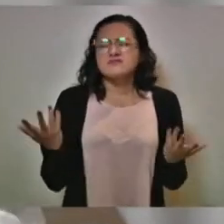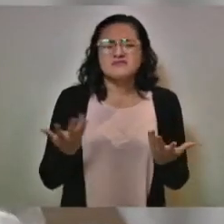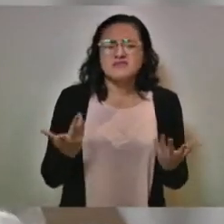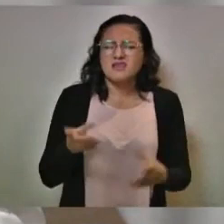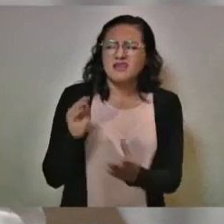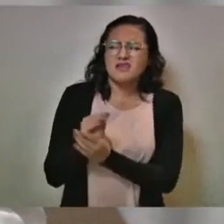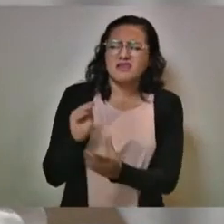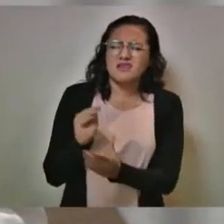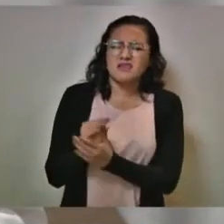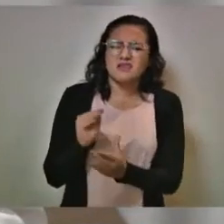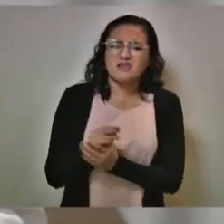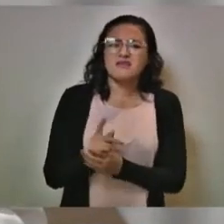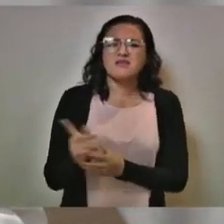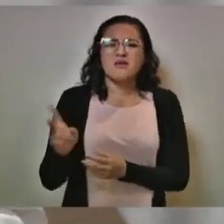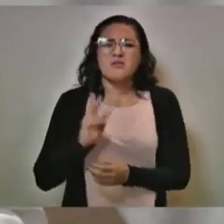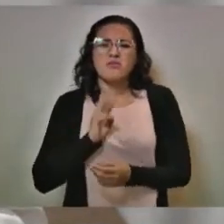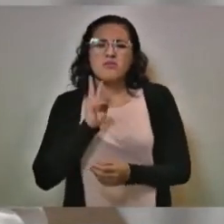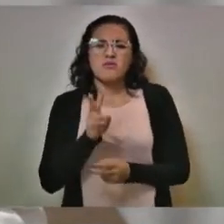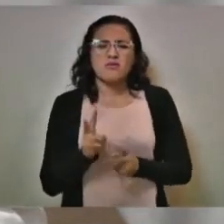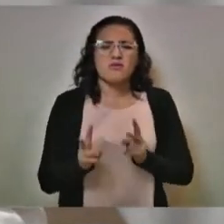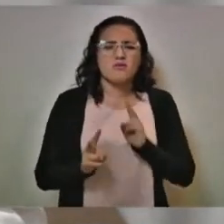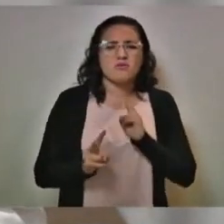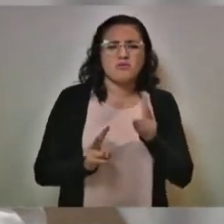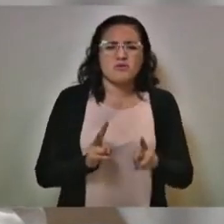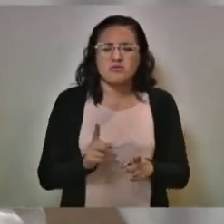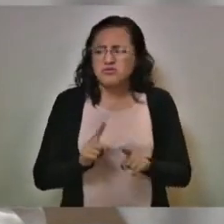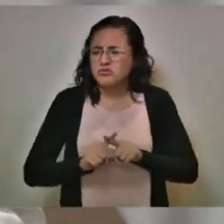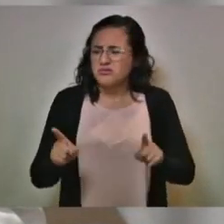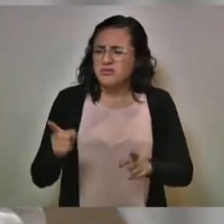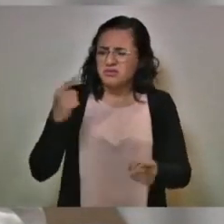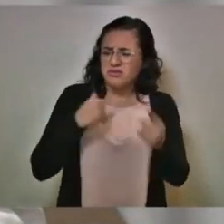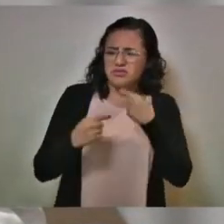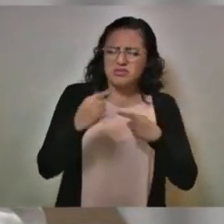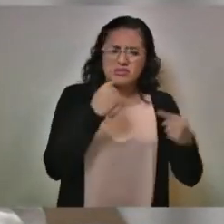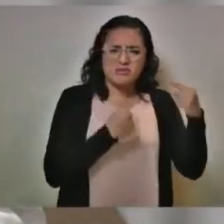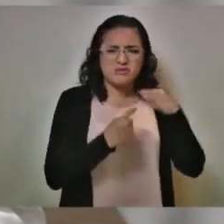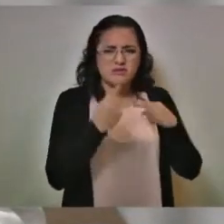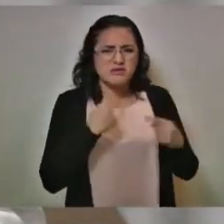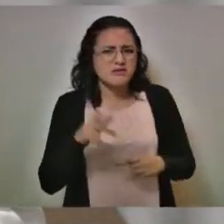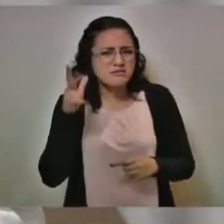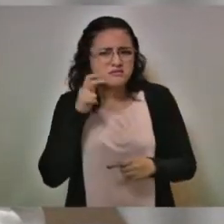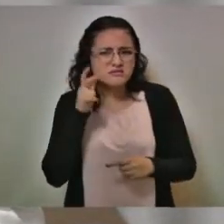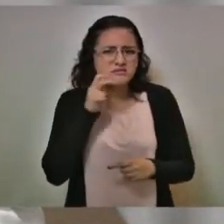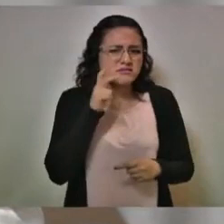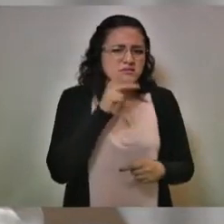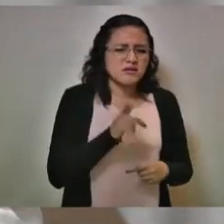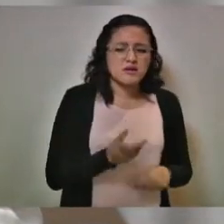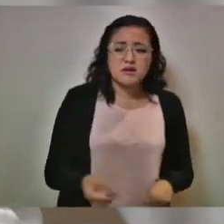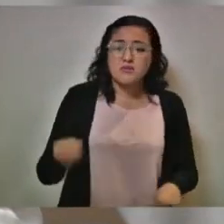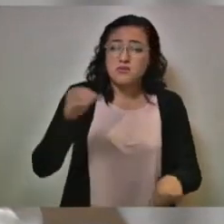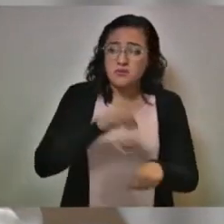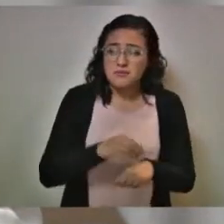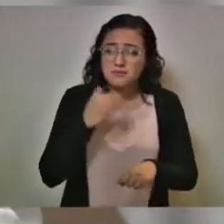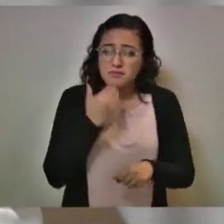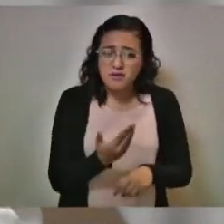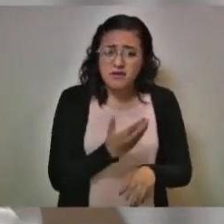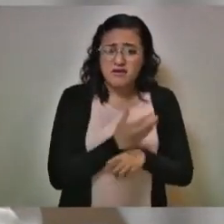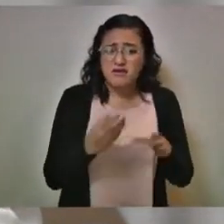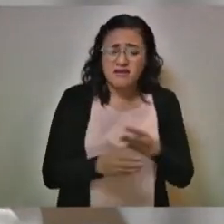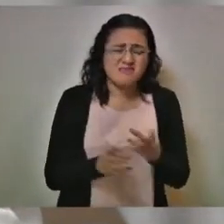de voces que no abonan a nada